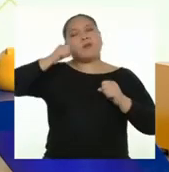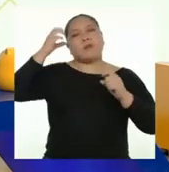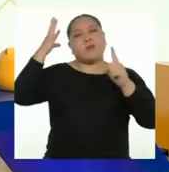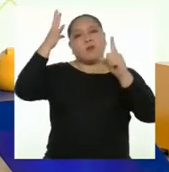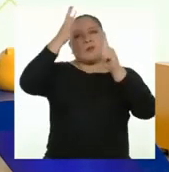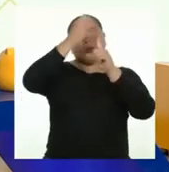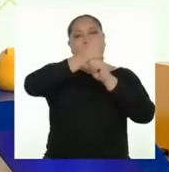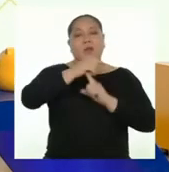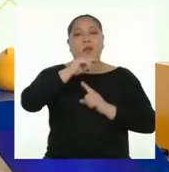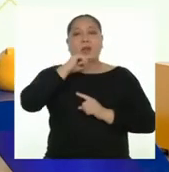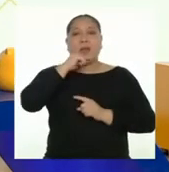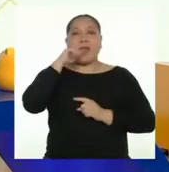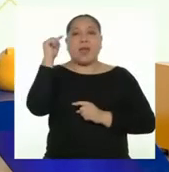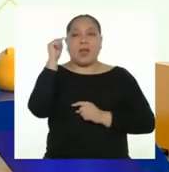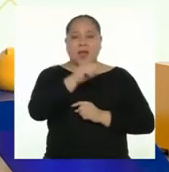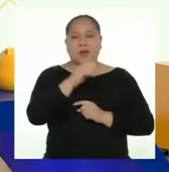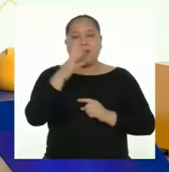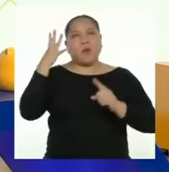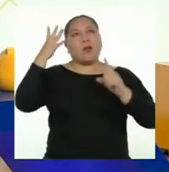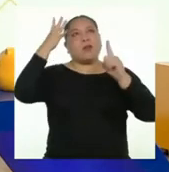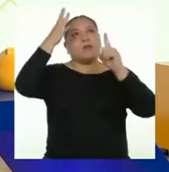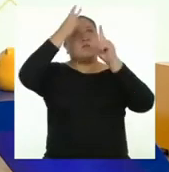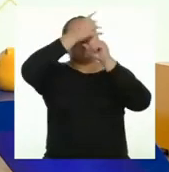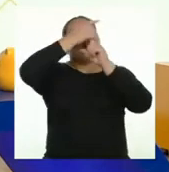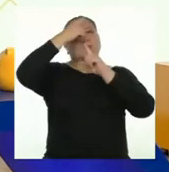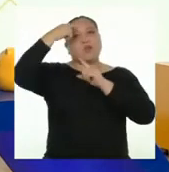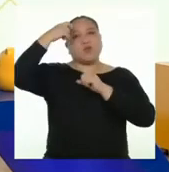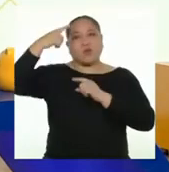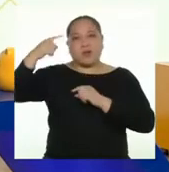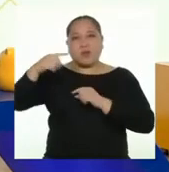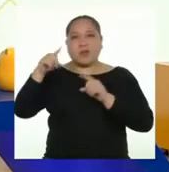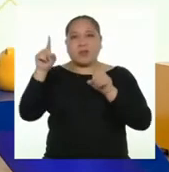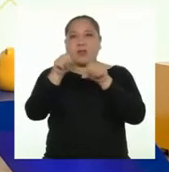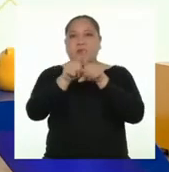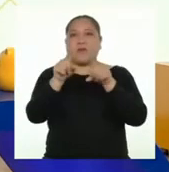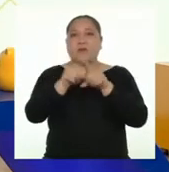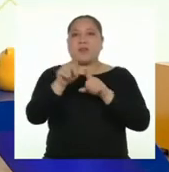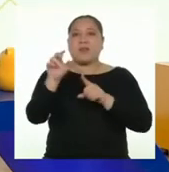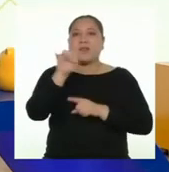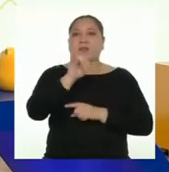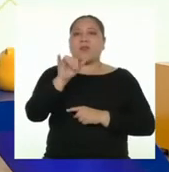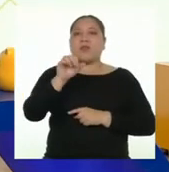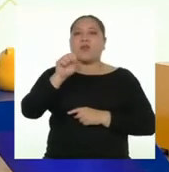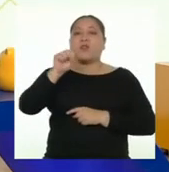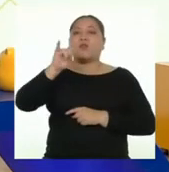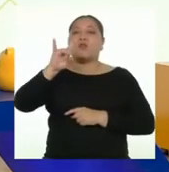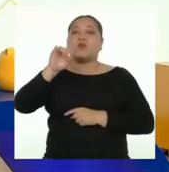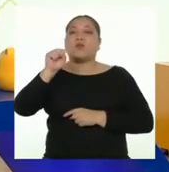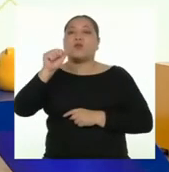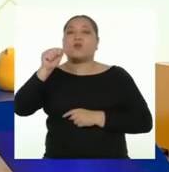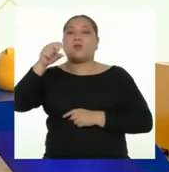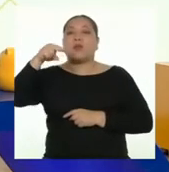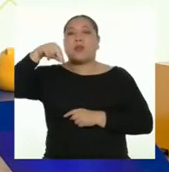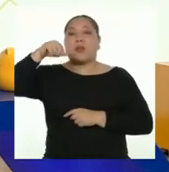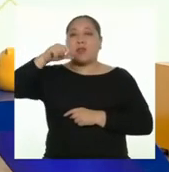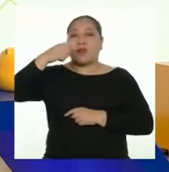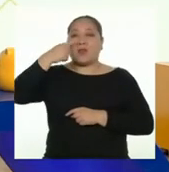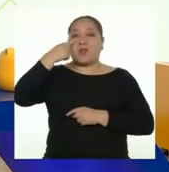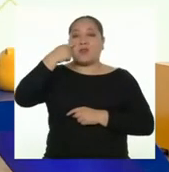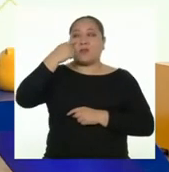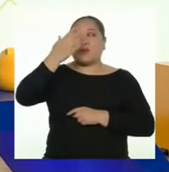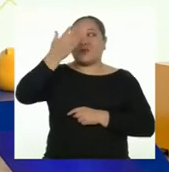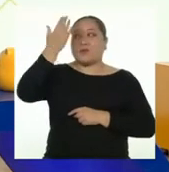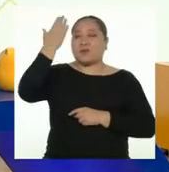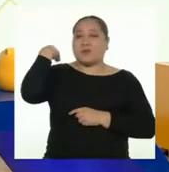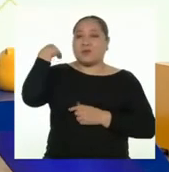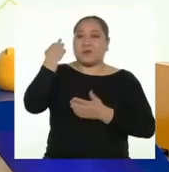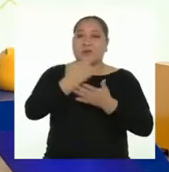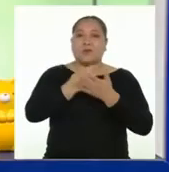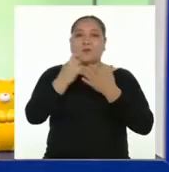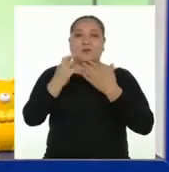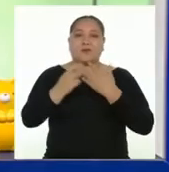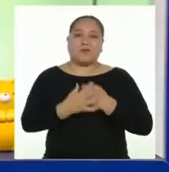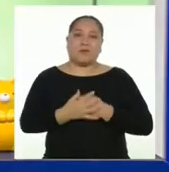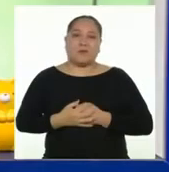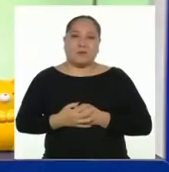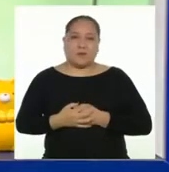Ella pudo cumplir sus sueños como también lo hizo Susana Elespuru, a quien conocimos en el programa anterior.